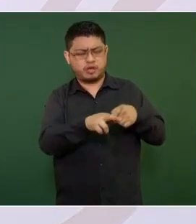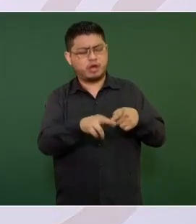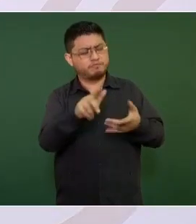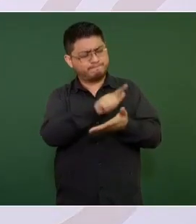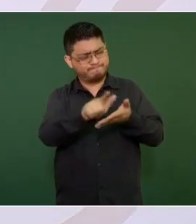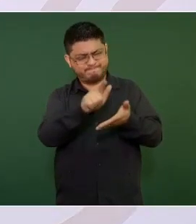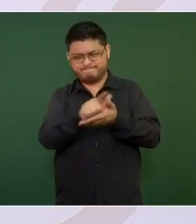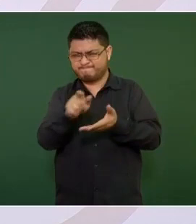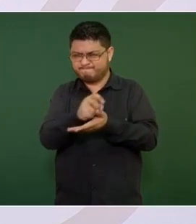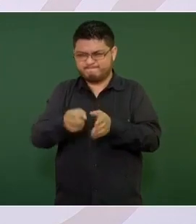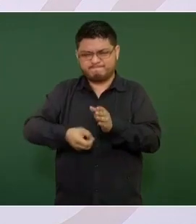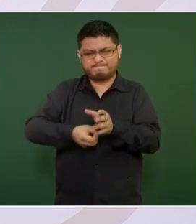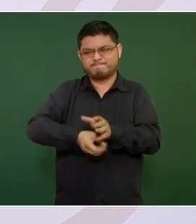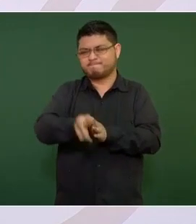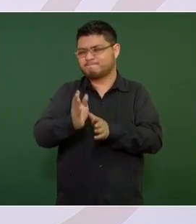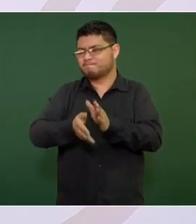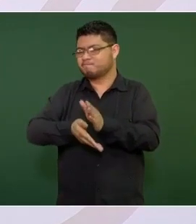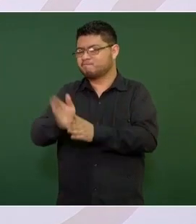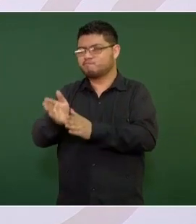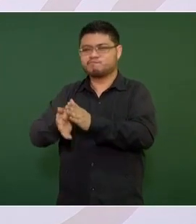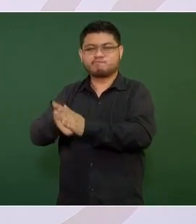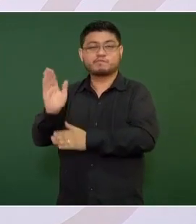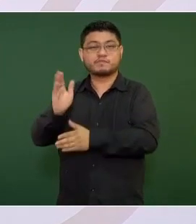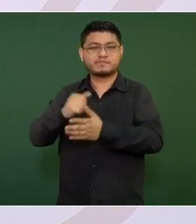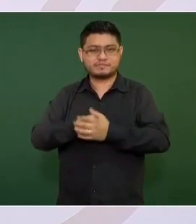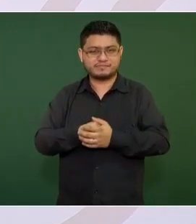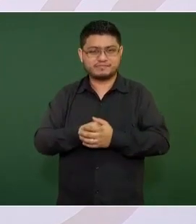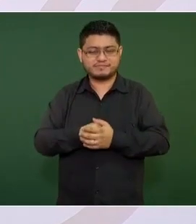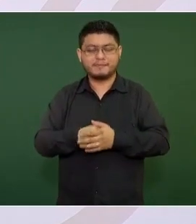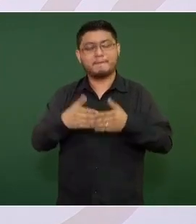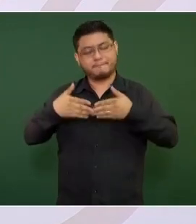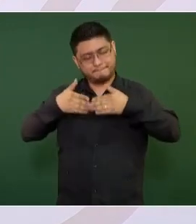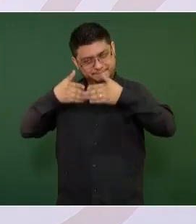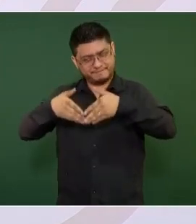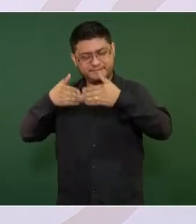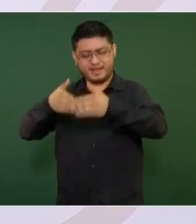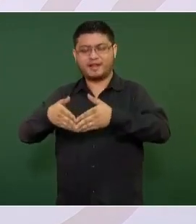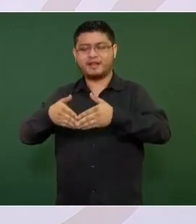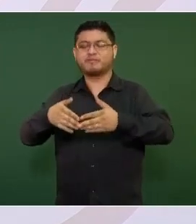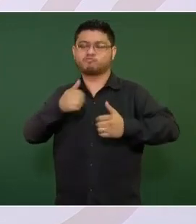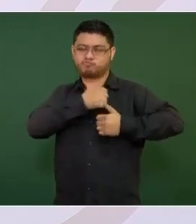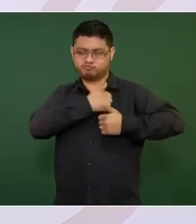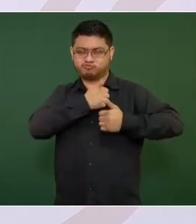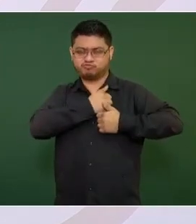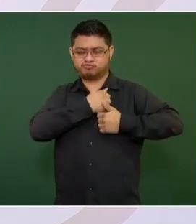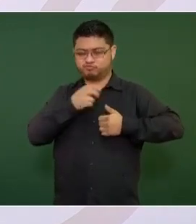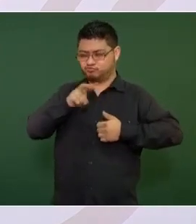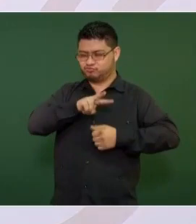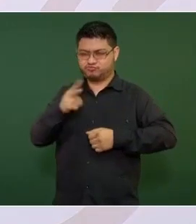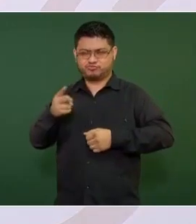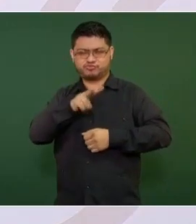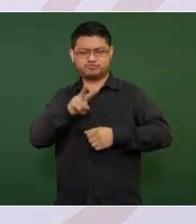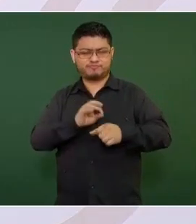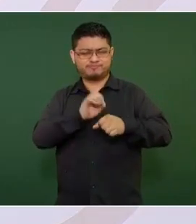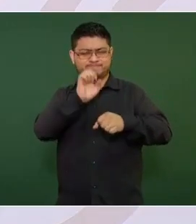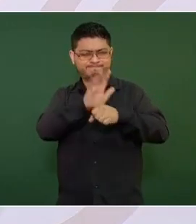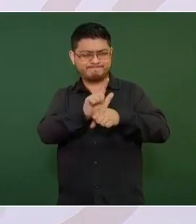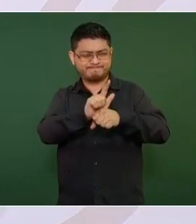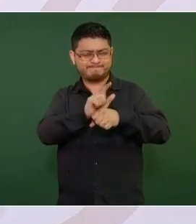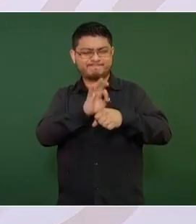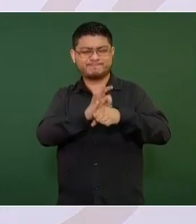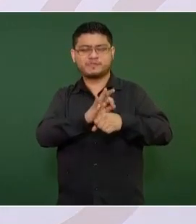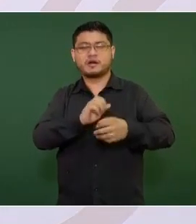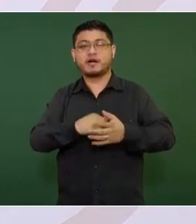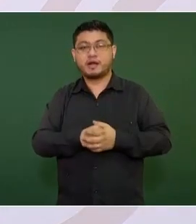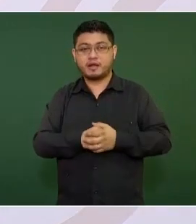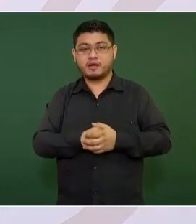están ayudando tanto Marina como la Secretaría de Defensa en la